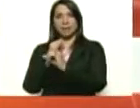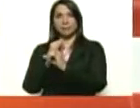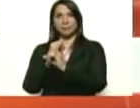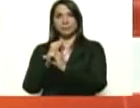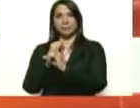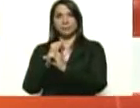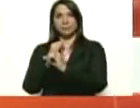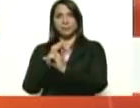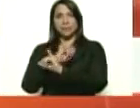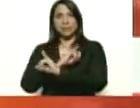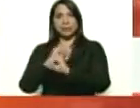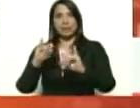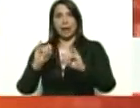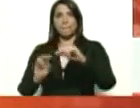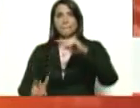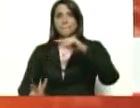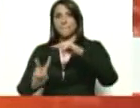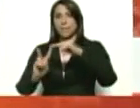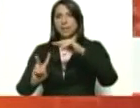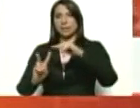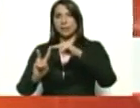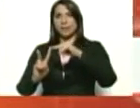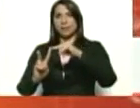venezolana de televisión, creo,